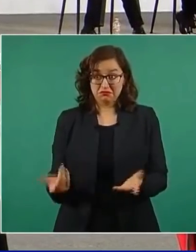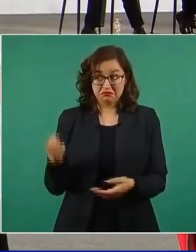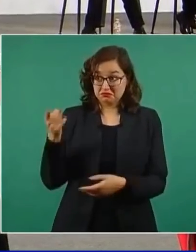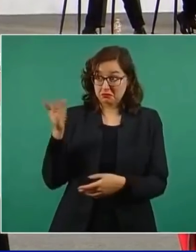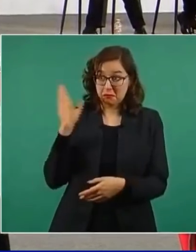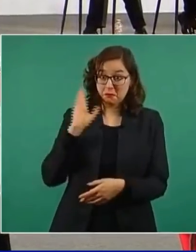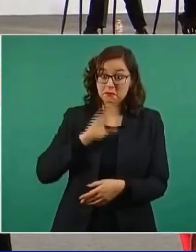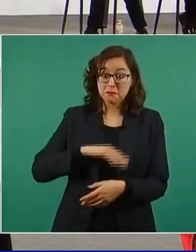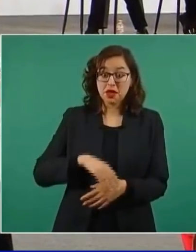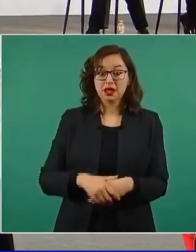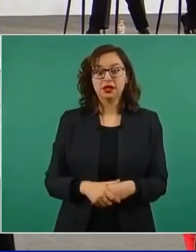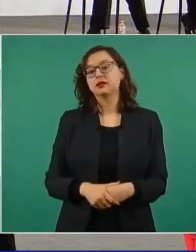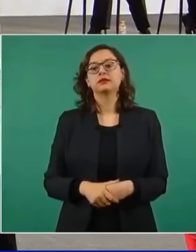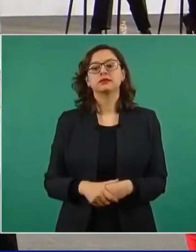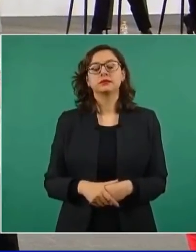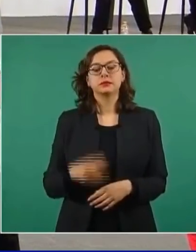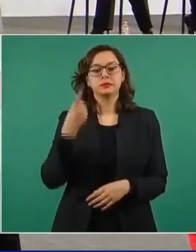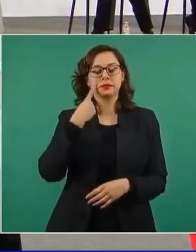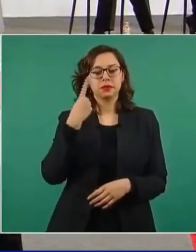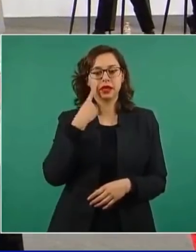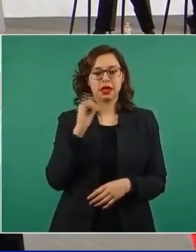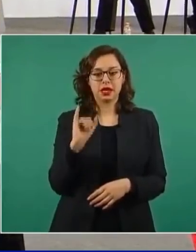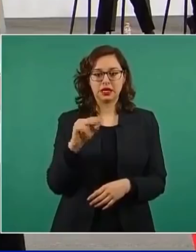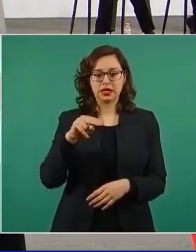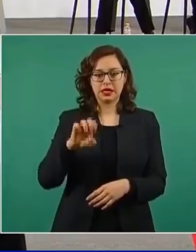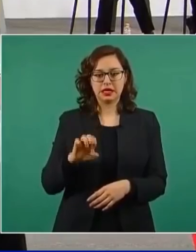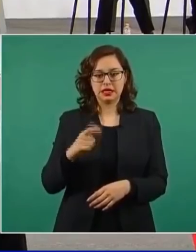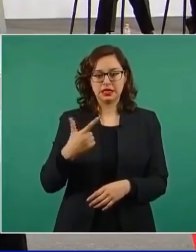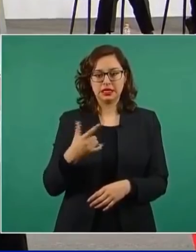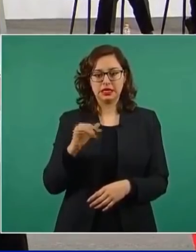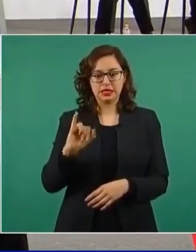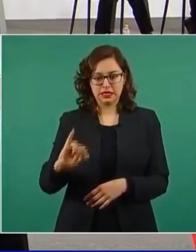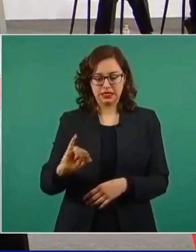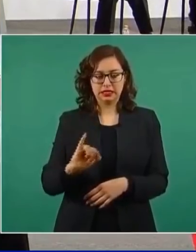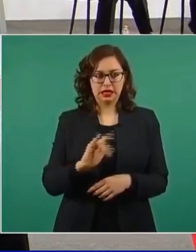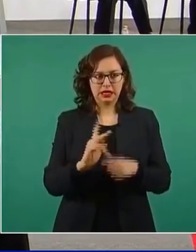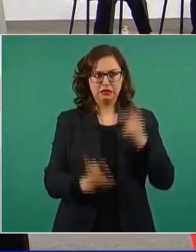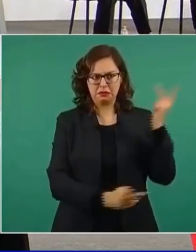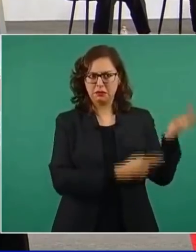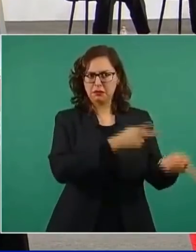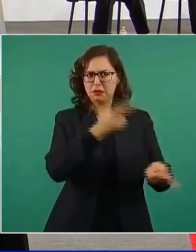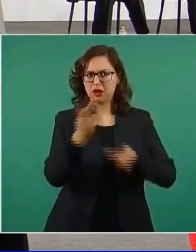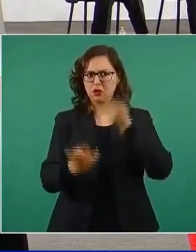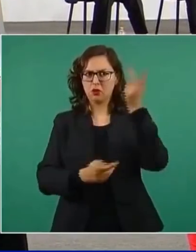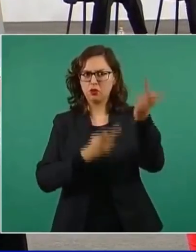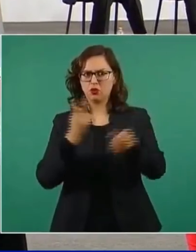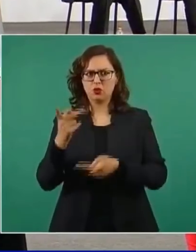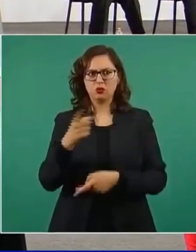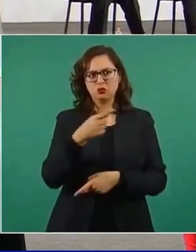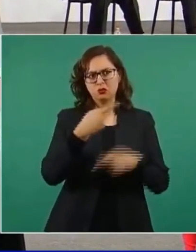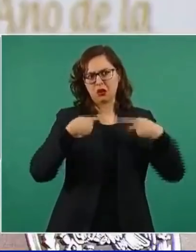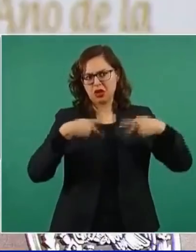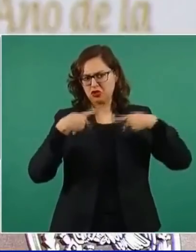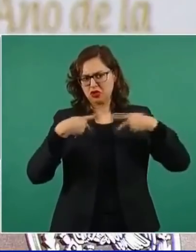la encuesta del Inegi sobre quién es quién en las autoridades?